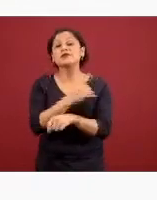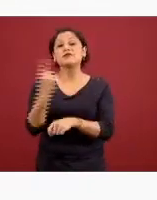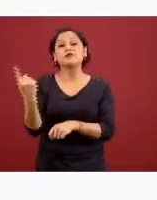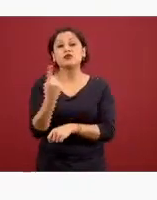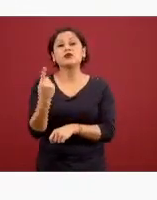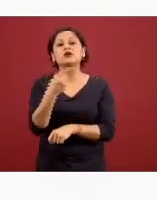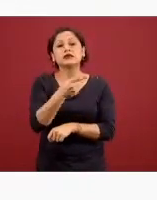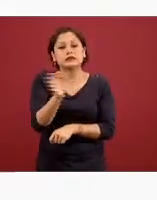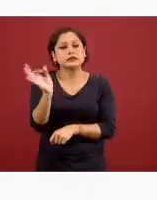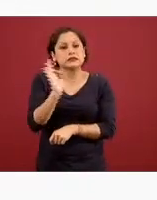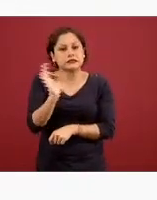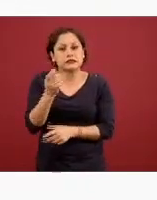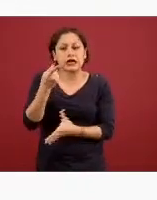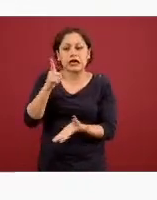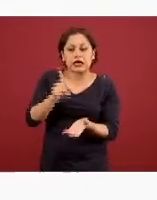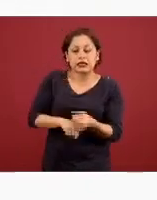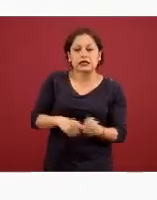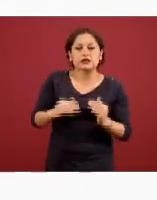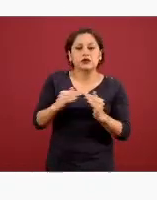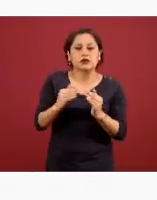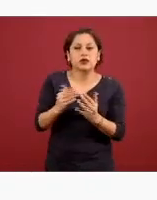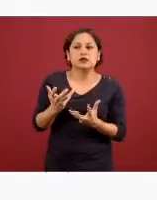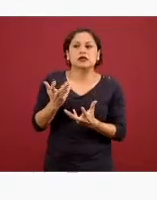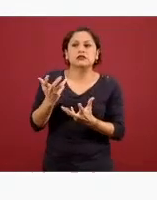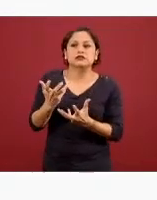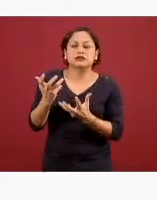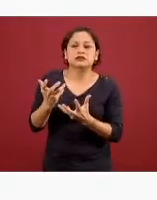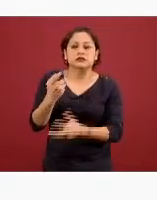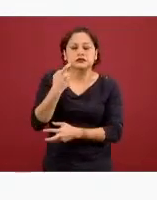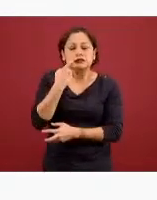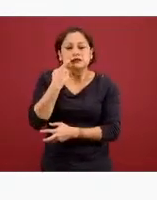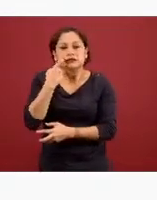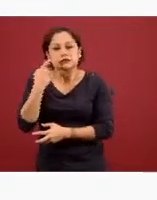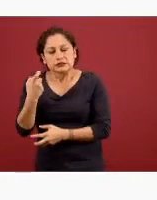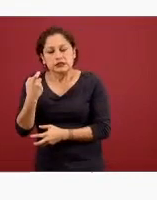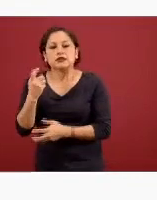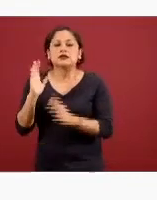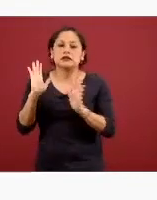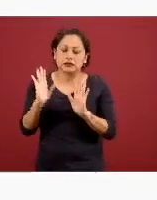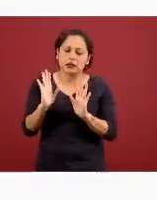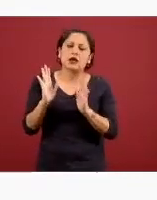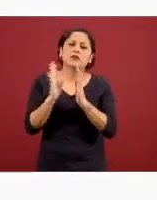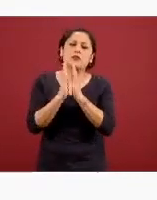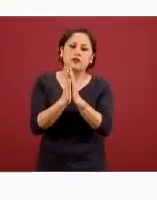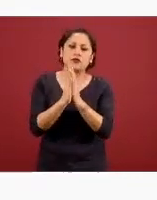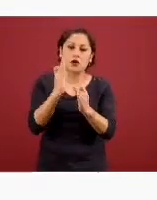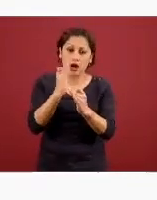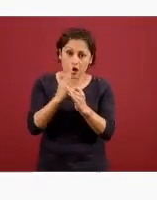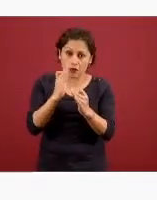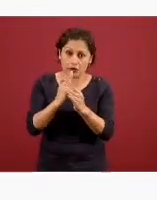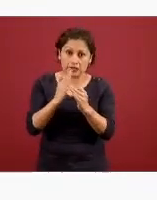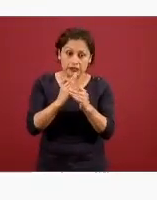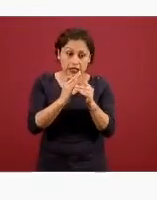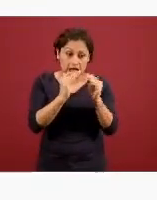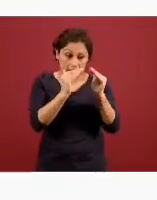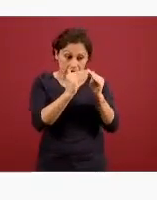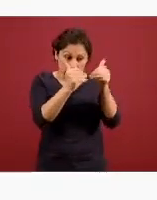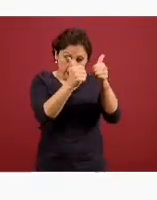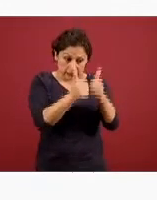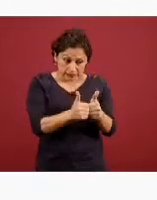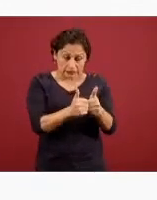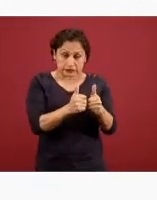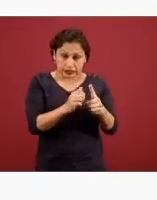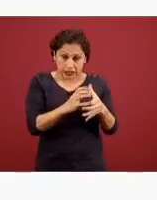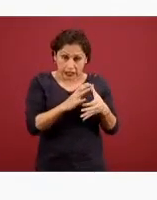por el consumo esta es una buena manera de hacer del agua vino aprovechemos esta estancia en casa aprovechemos